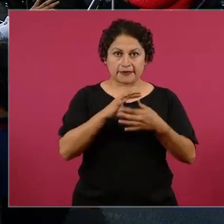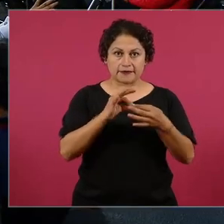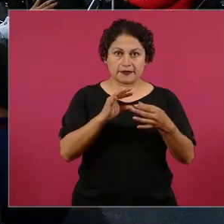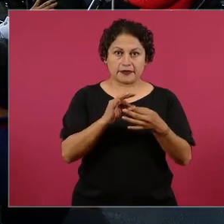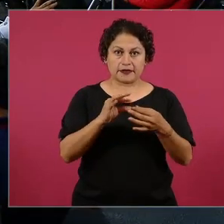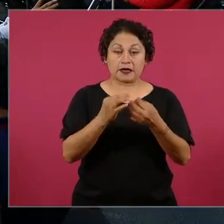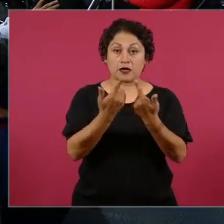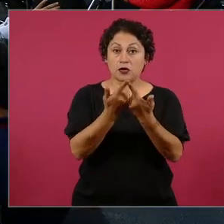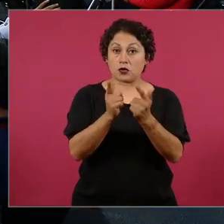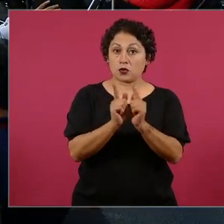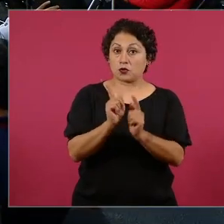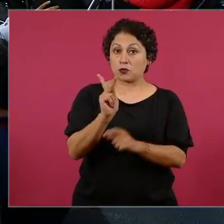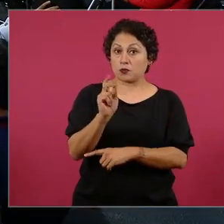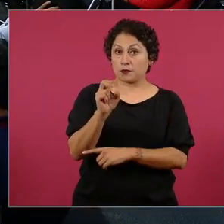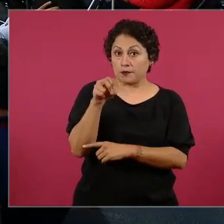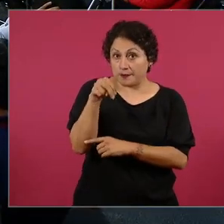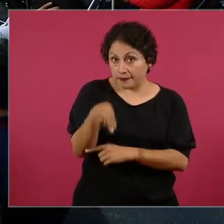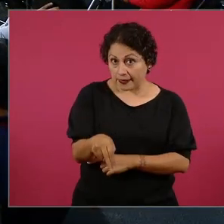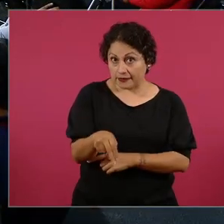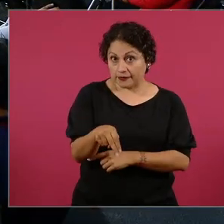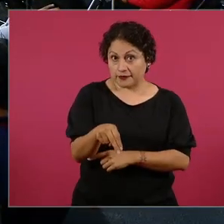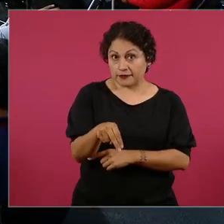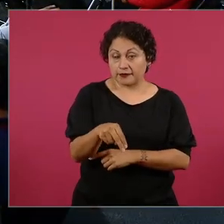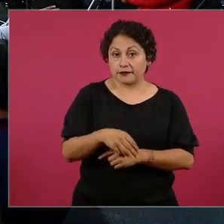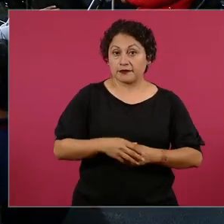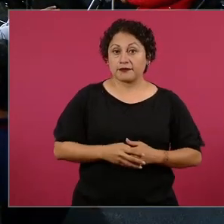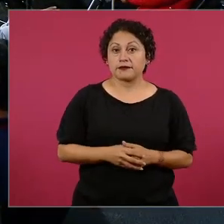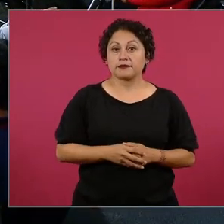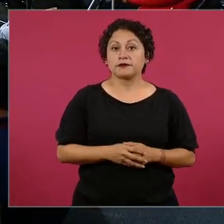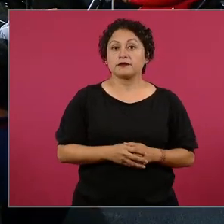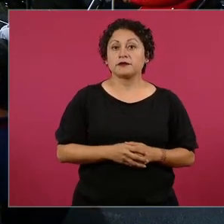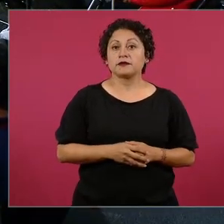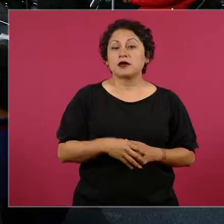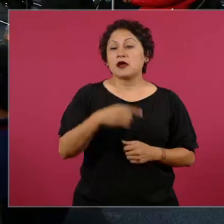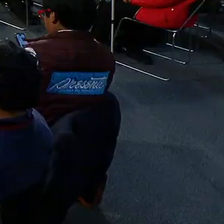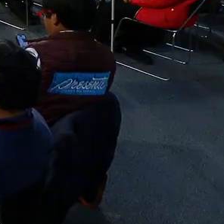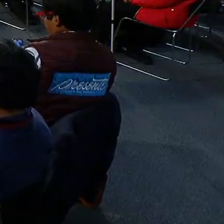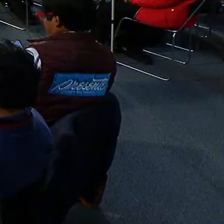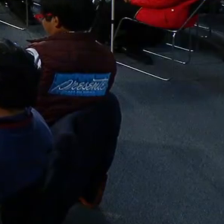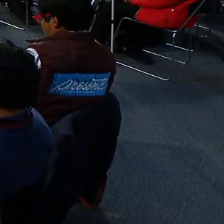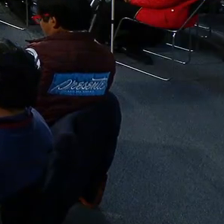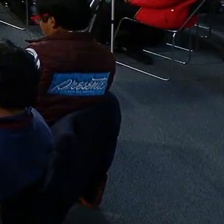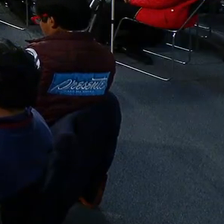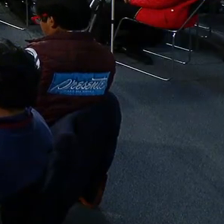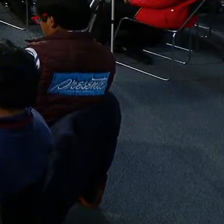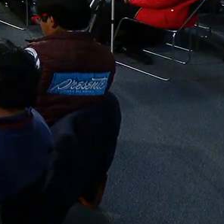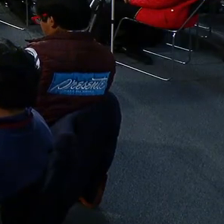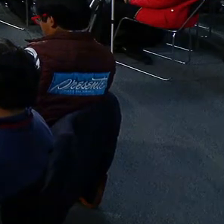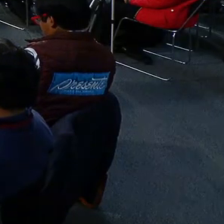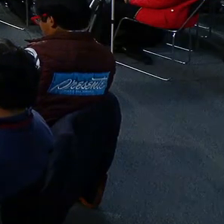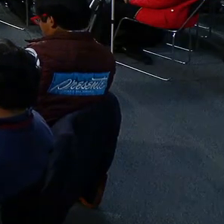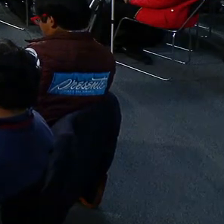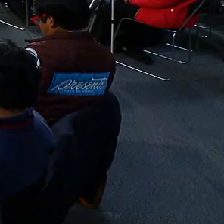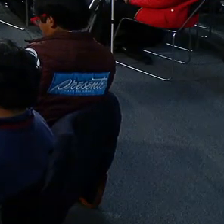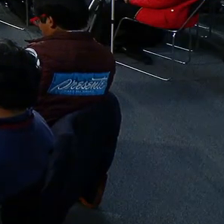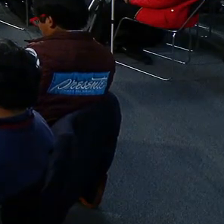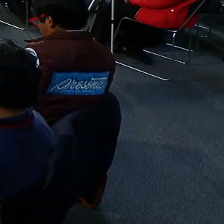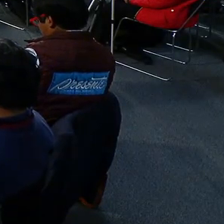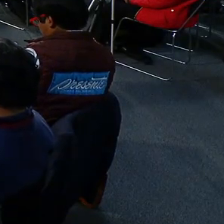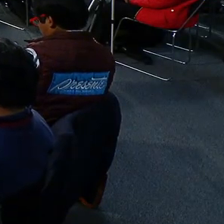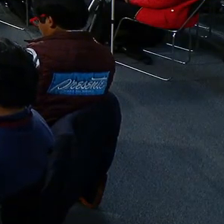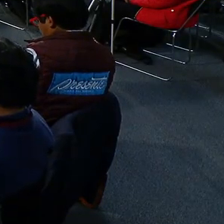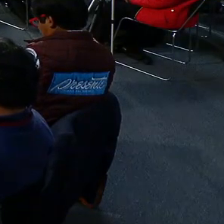presenta ante la Suprema Corte un recurso